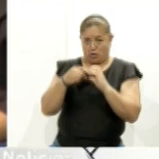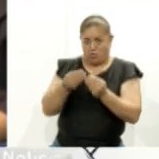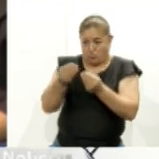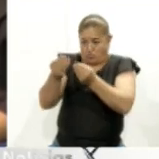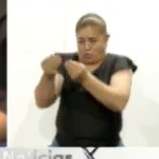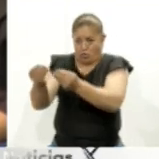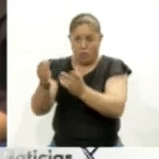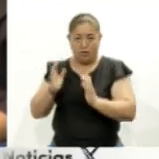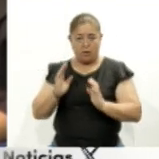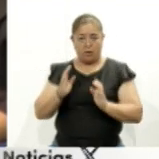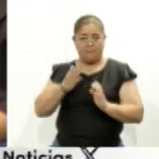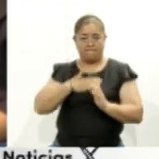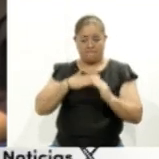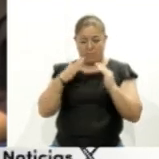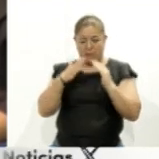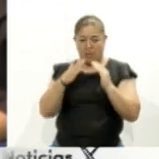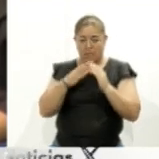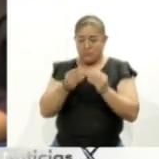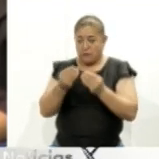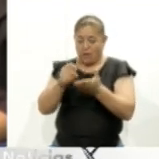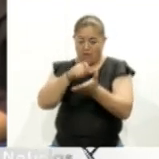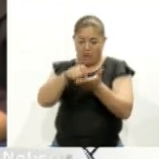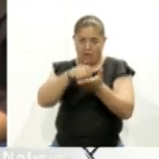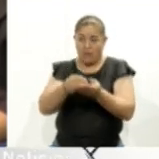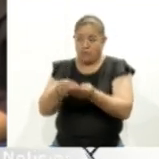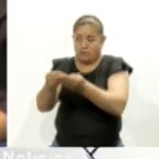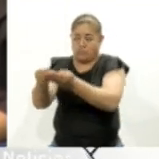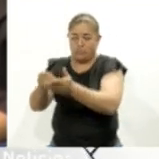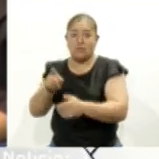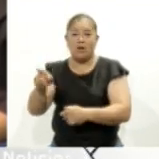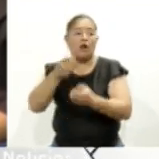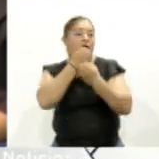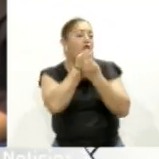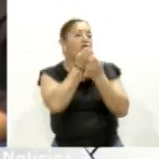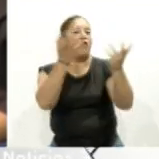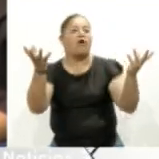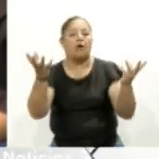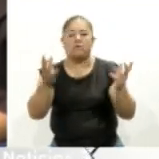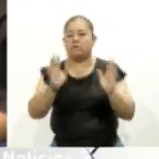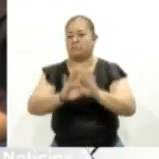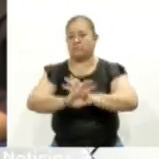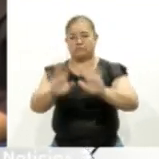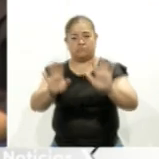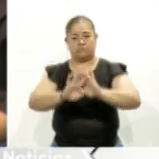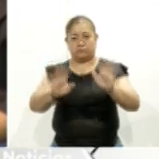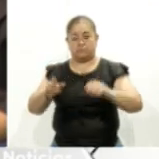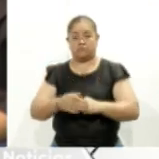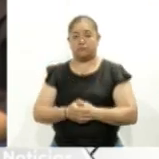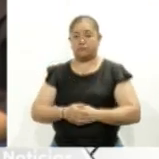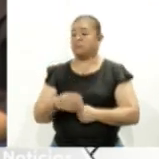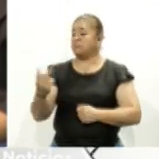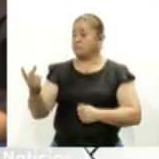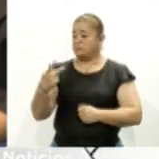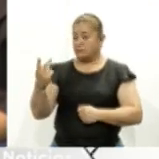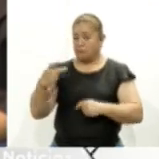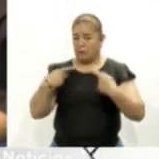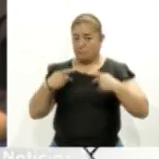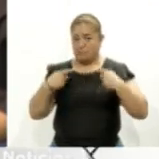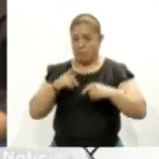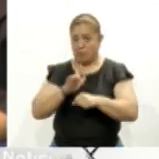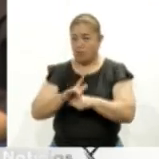mi domicilio de casa particular, no lo ande divulgando, porque una relación personal se basa, precisamente,